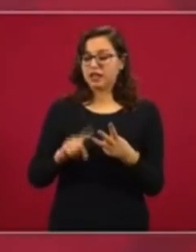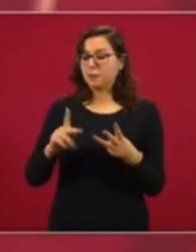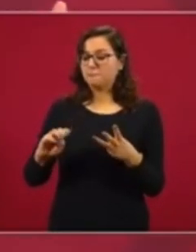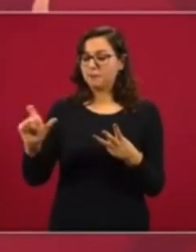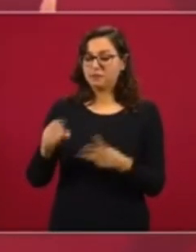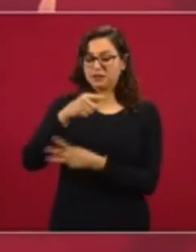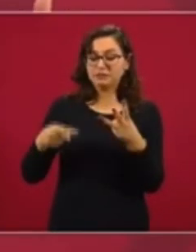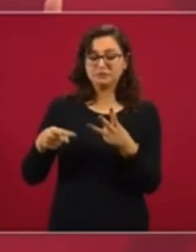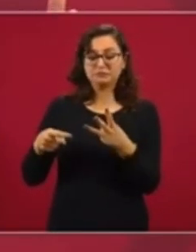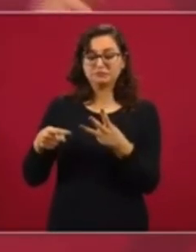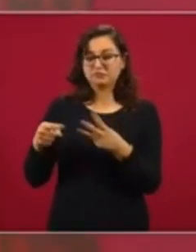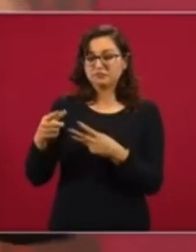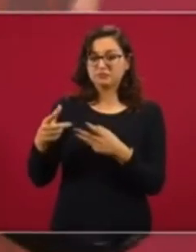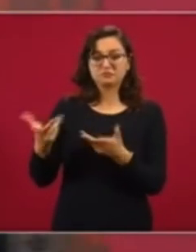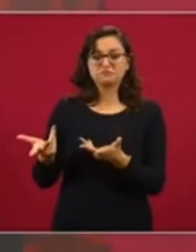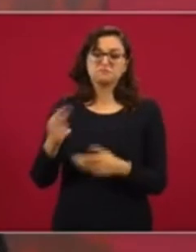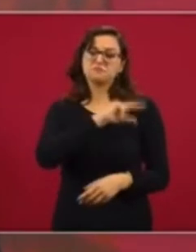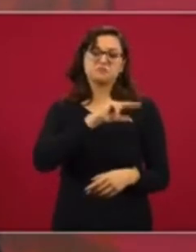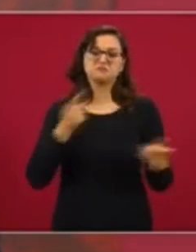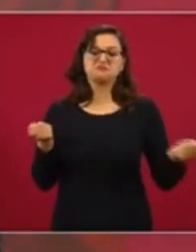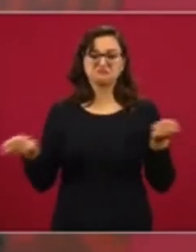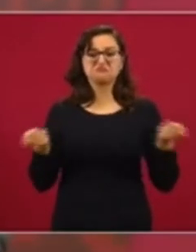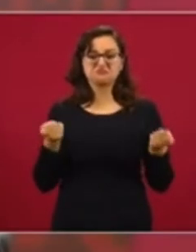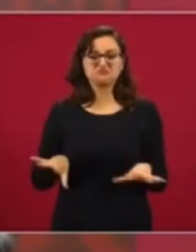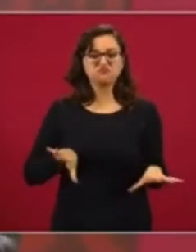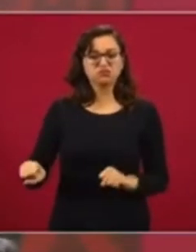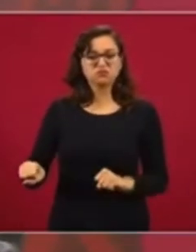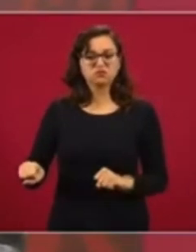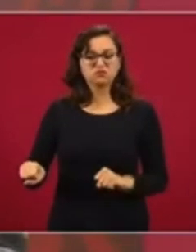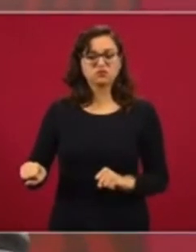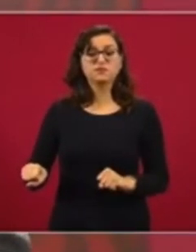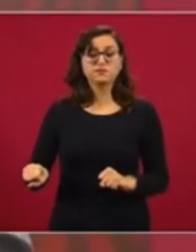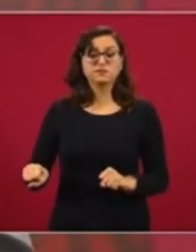en manos de particulares, estaban tomadas.